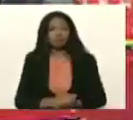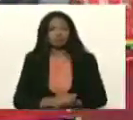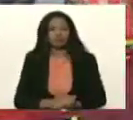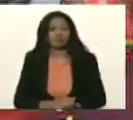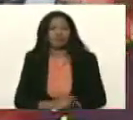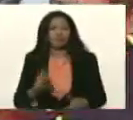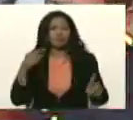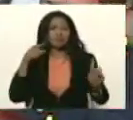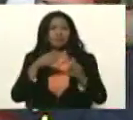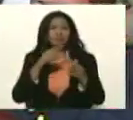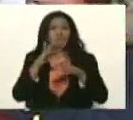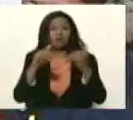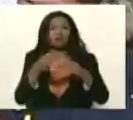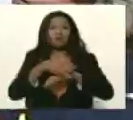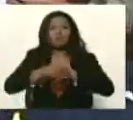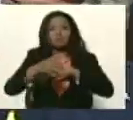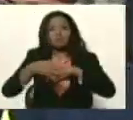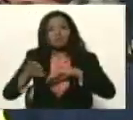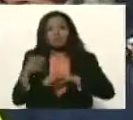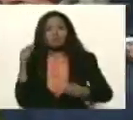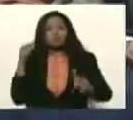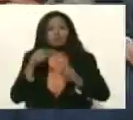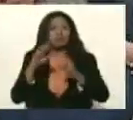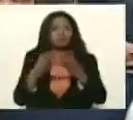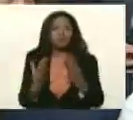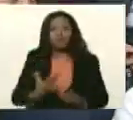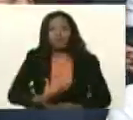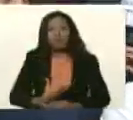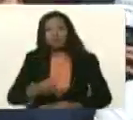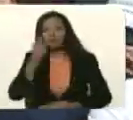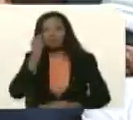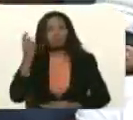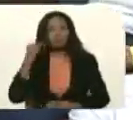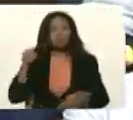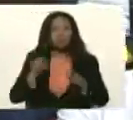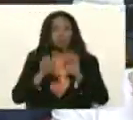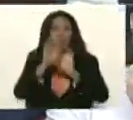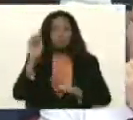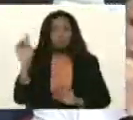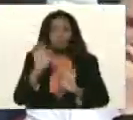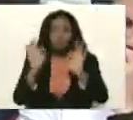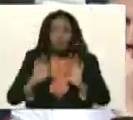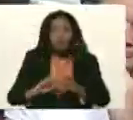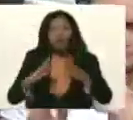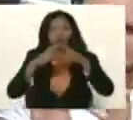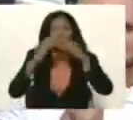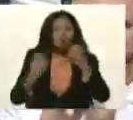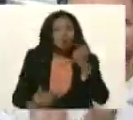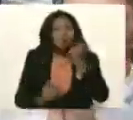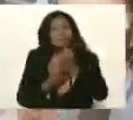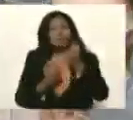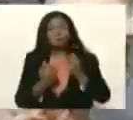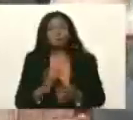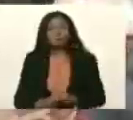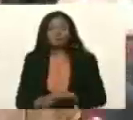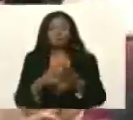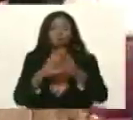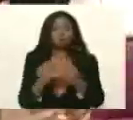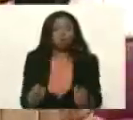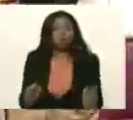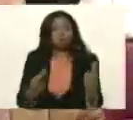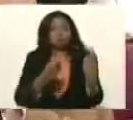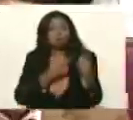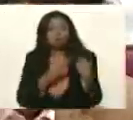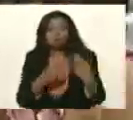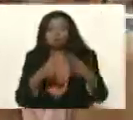directo, a los municipios, directo, a los alcaldes, a las alcaldesas, todo el apoyo, todo el respaldo,